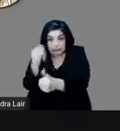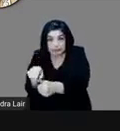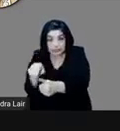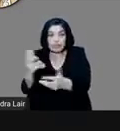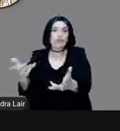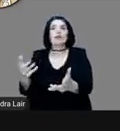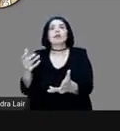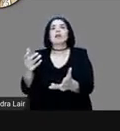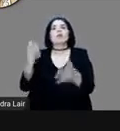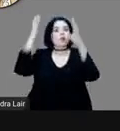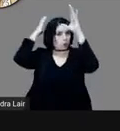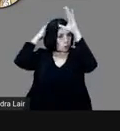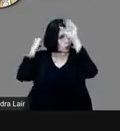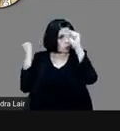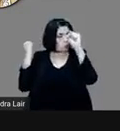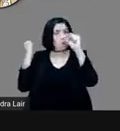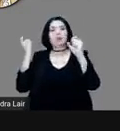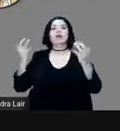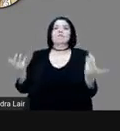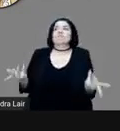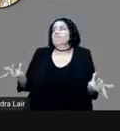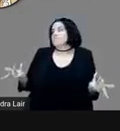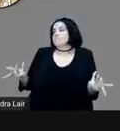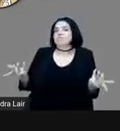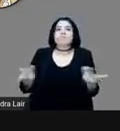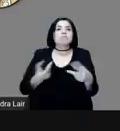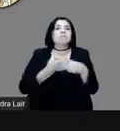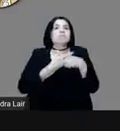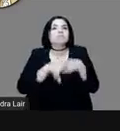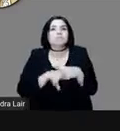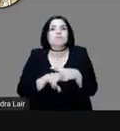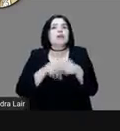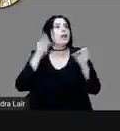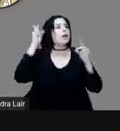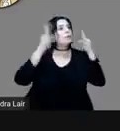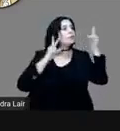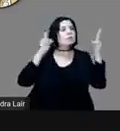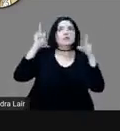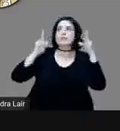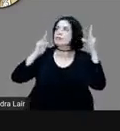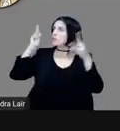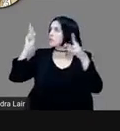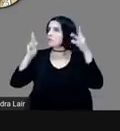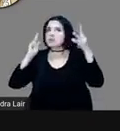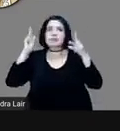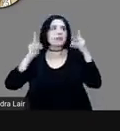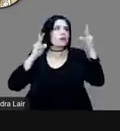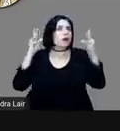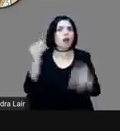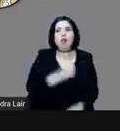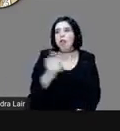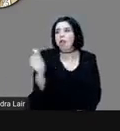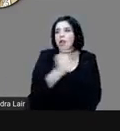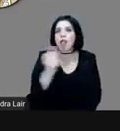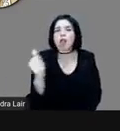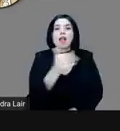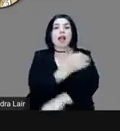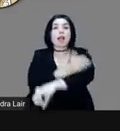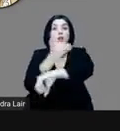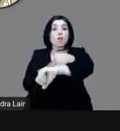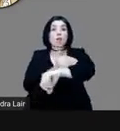Cortés, claro, empieza a visitar la ciudad, es acompañado, en fin, se